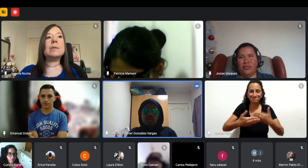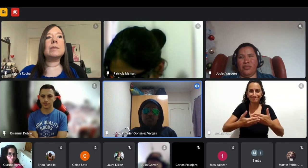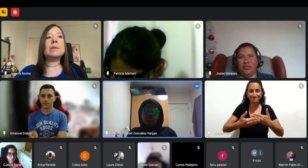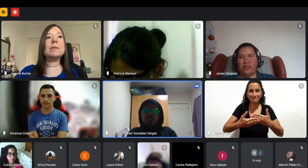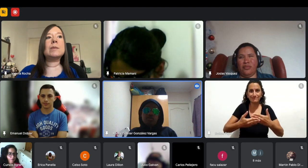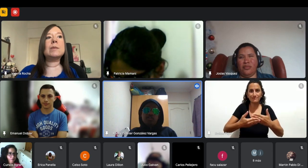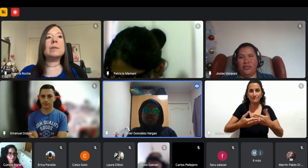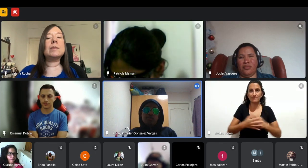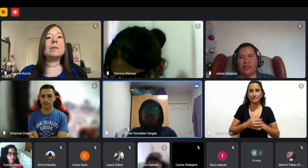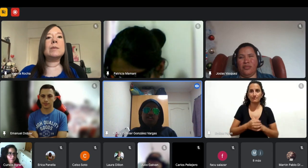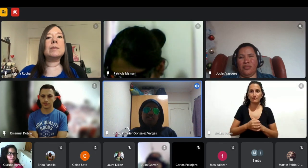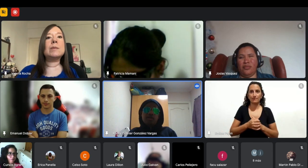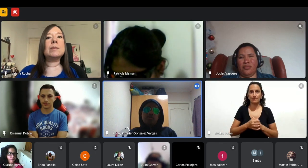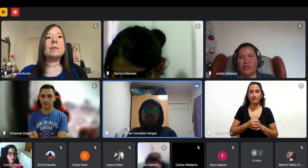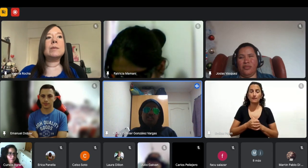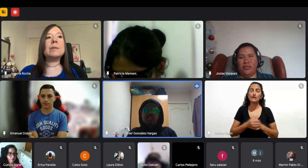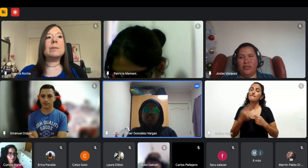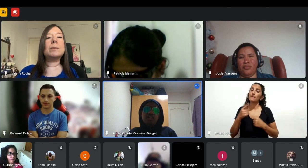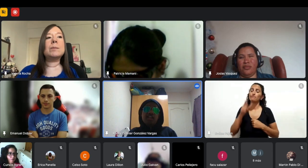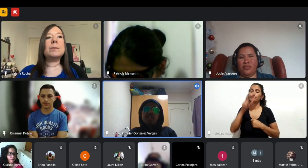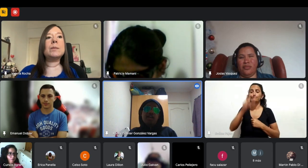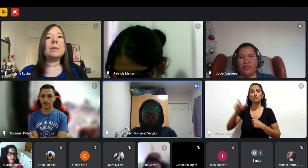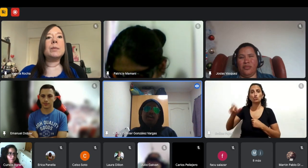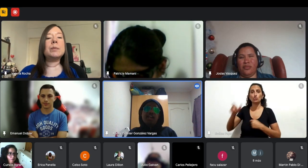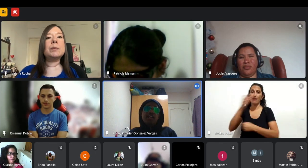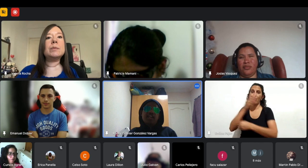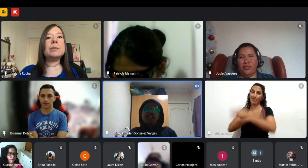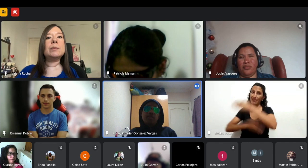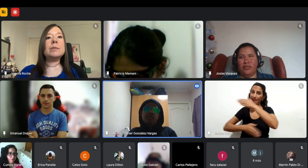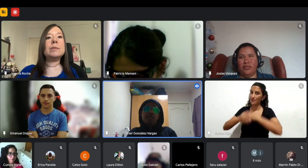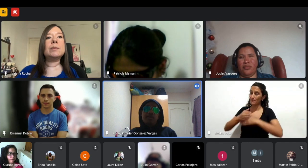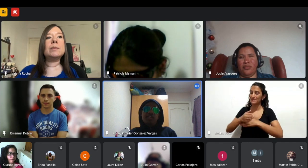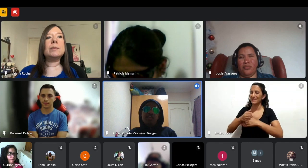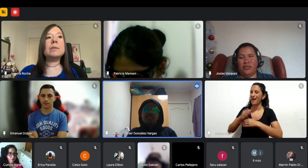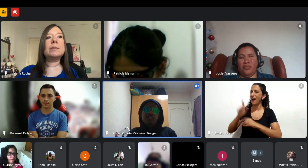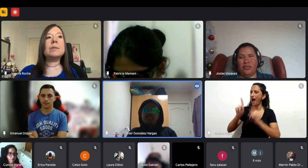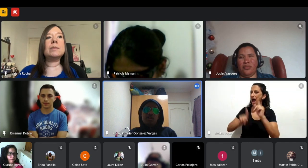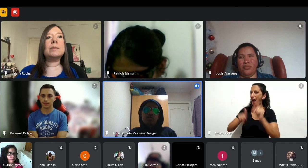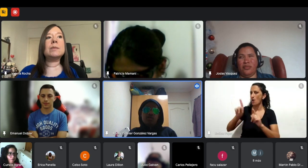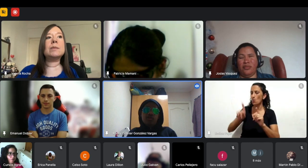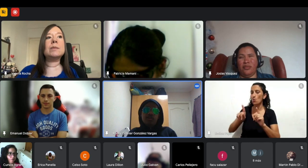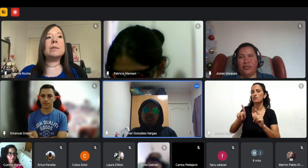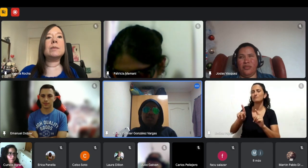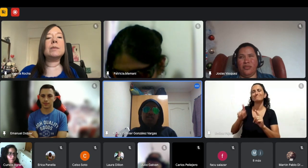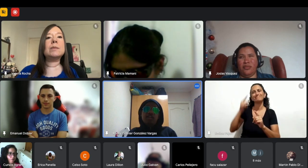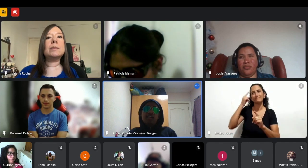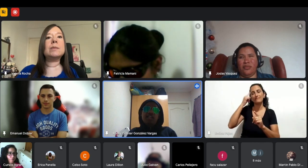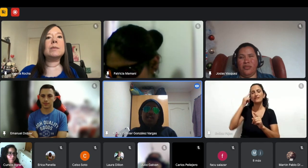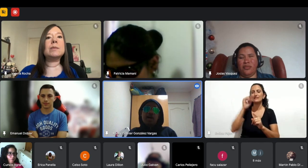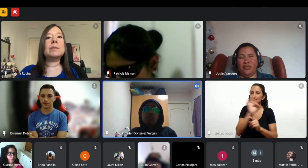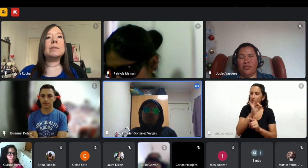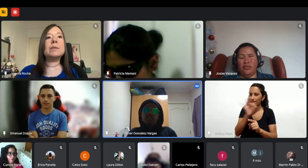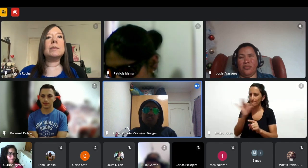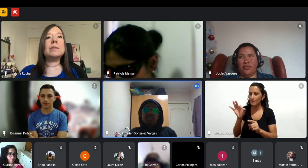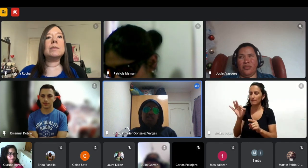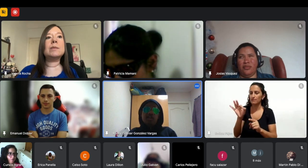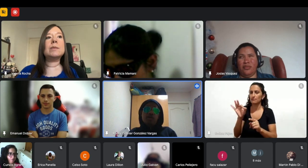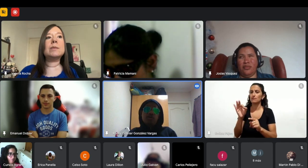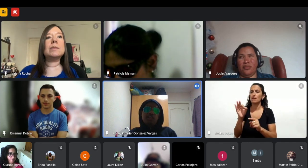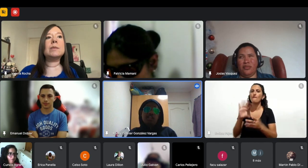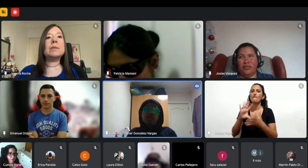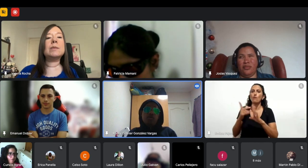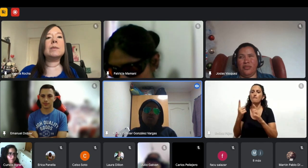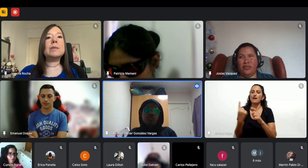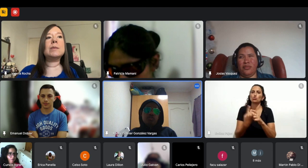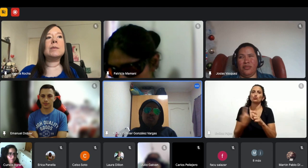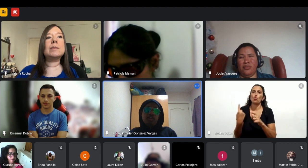pero de la persona con discapacidad que estamos aquí nadie va a negar que la independencia es algo que anhelamos y que